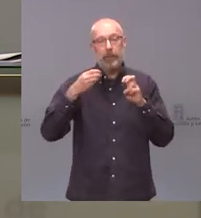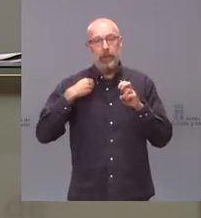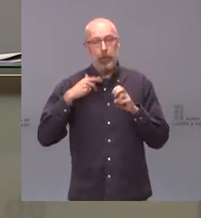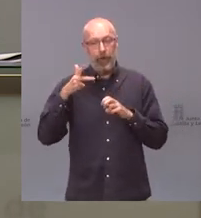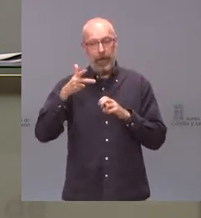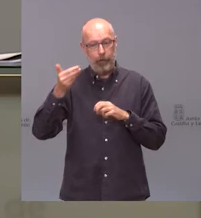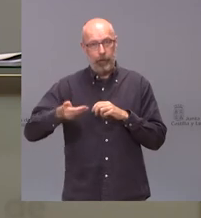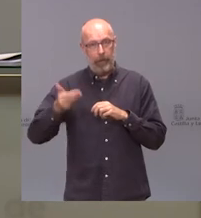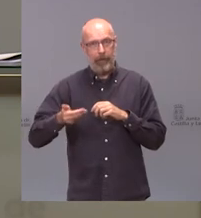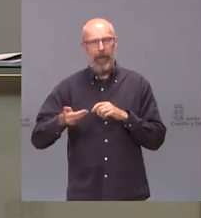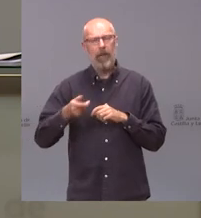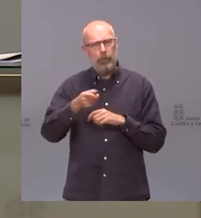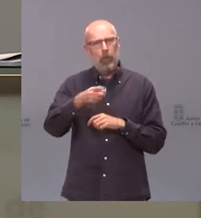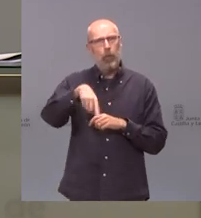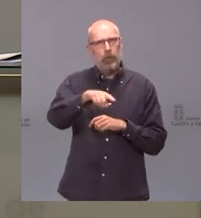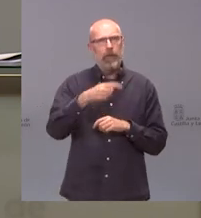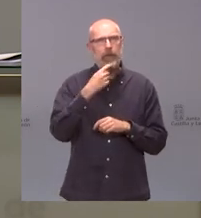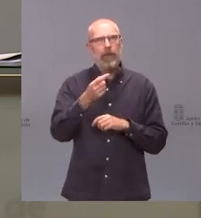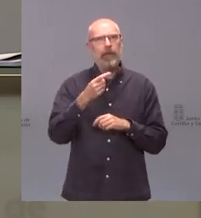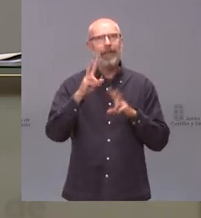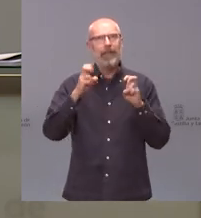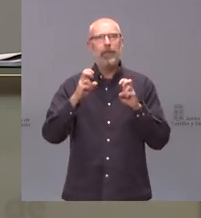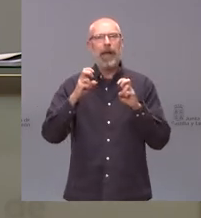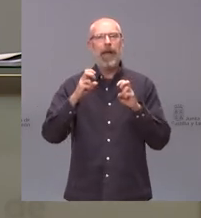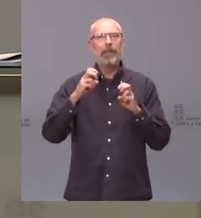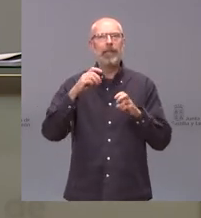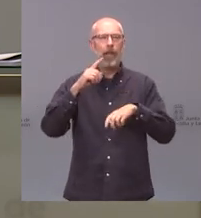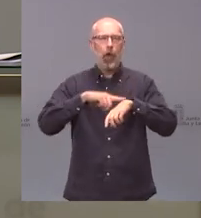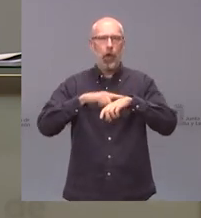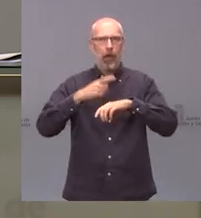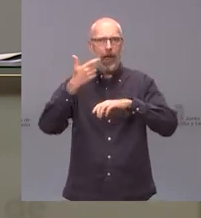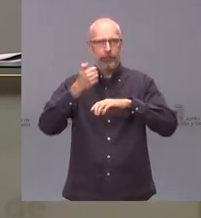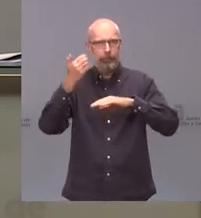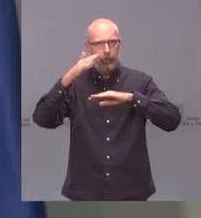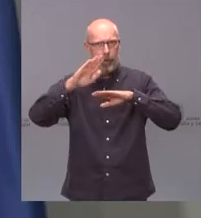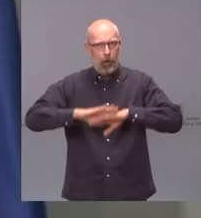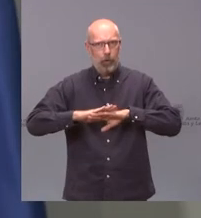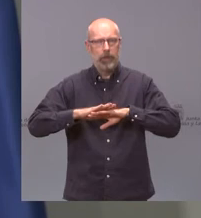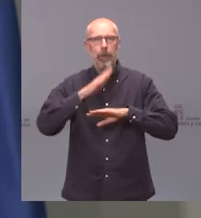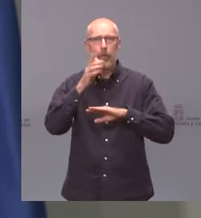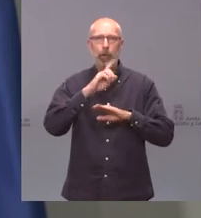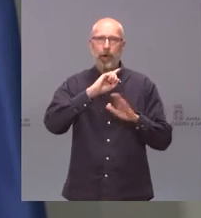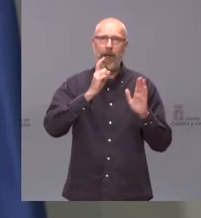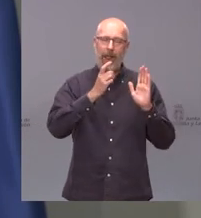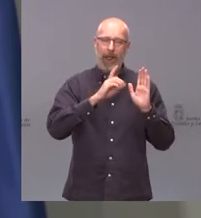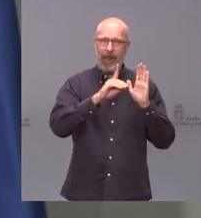el toque de queda con una normativa de menor rango que un decreto ley nada más ¿y quiere que repitamos?